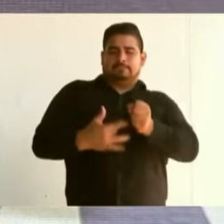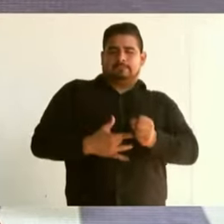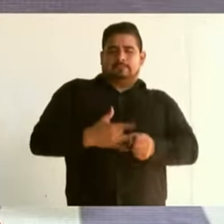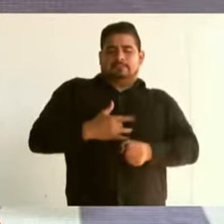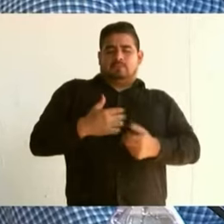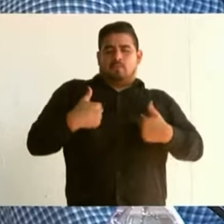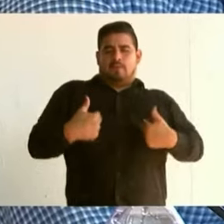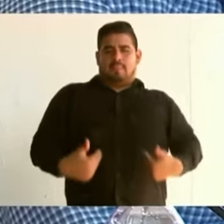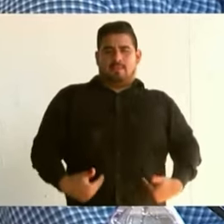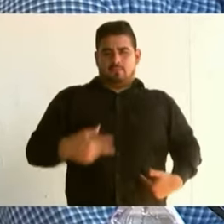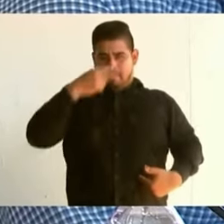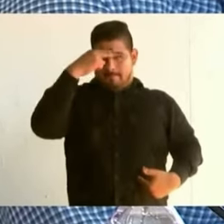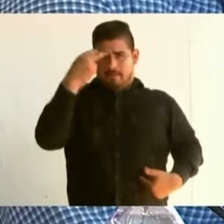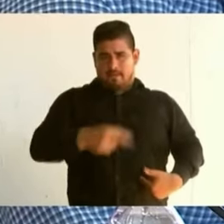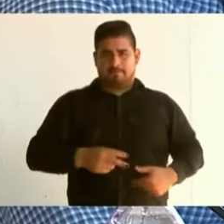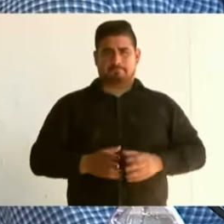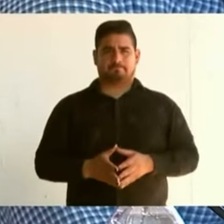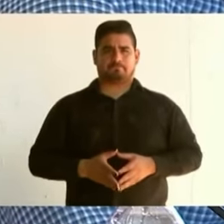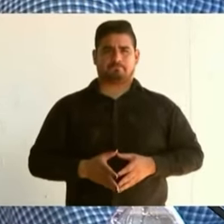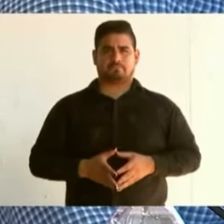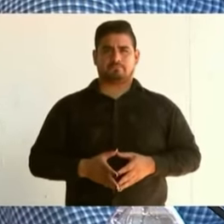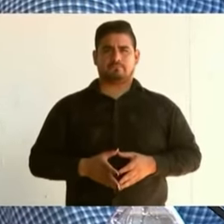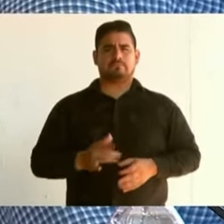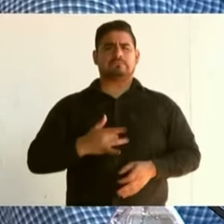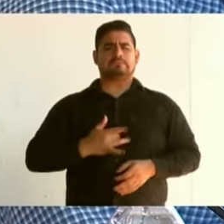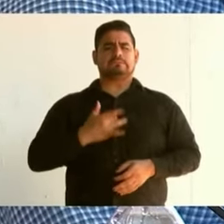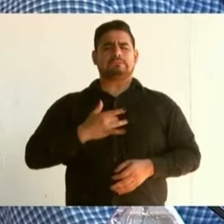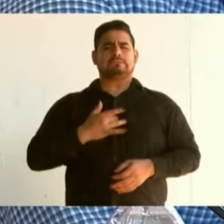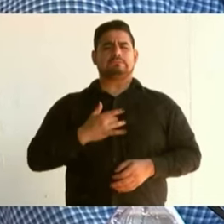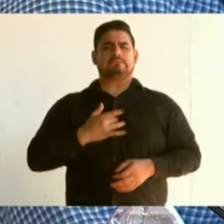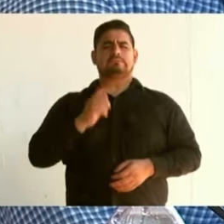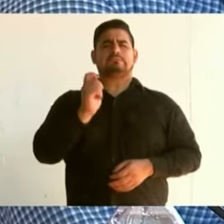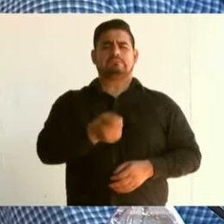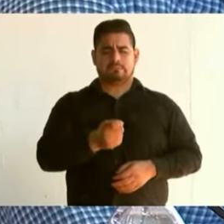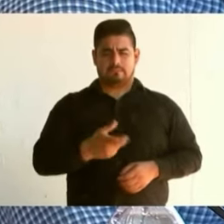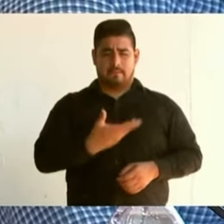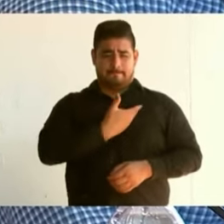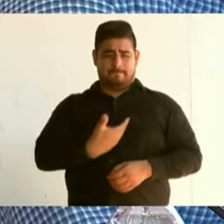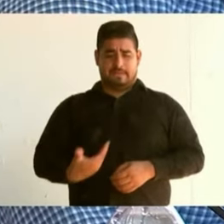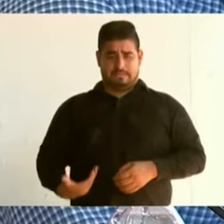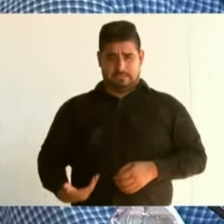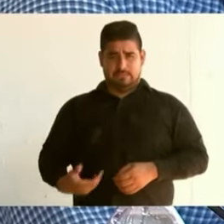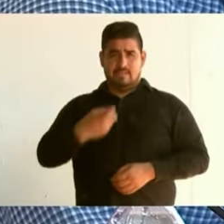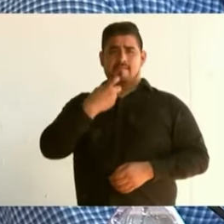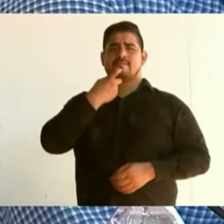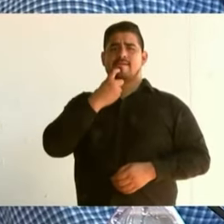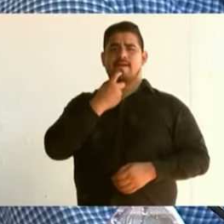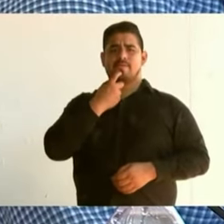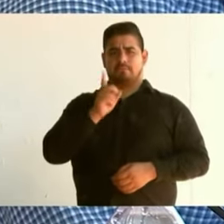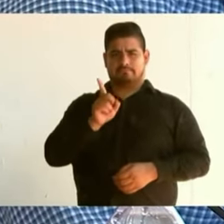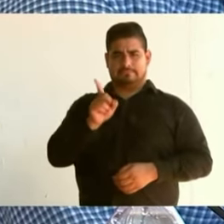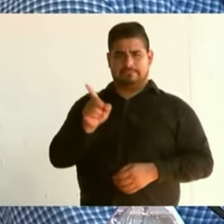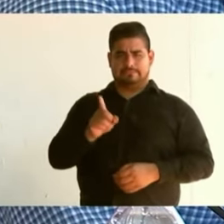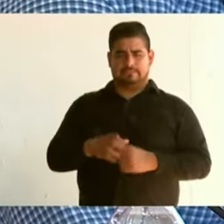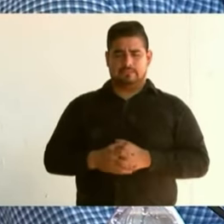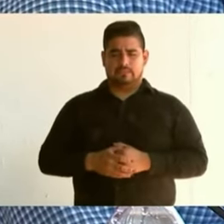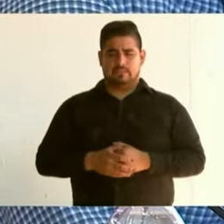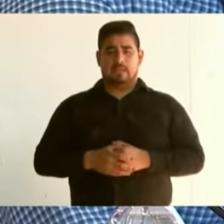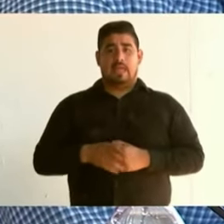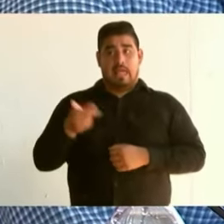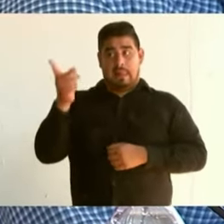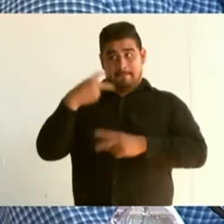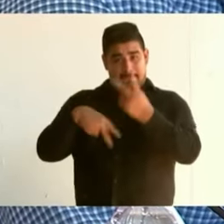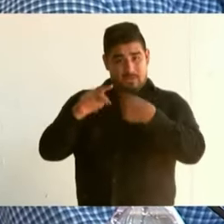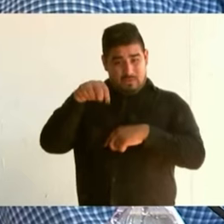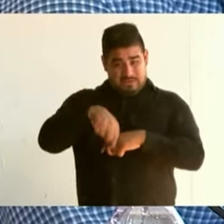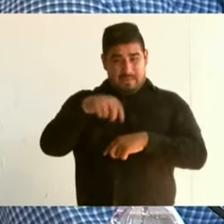humanismo mexicano. El sentido profundo cuando el presidente Andrés Manuel López Obrador, cuando vino